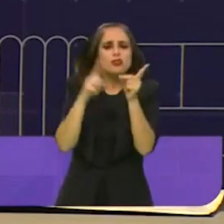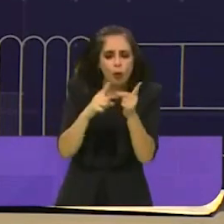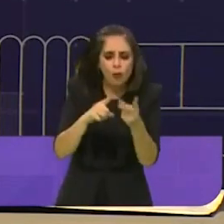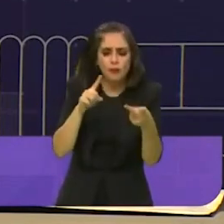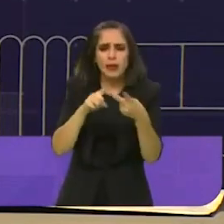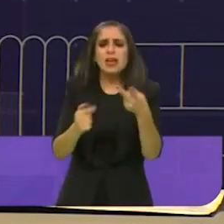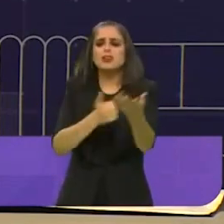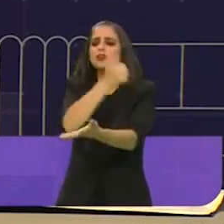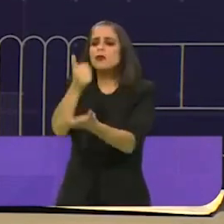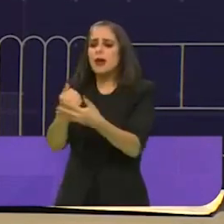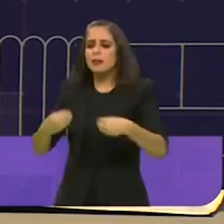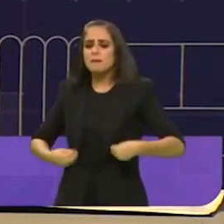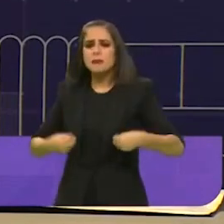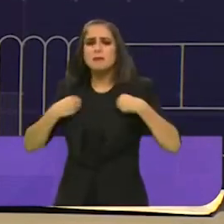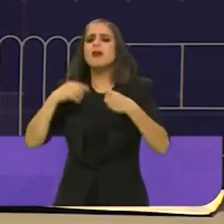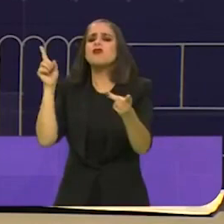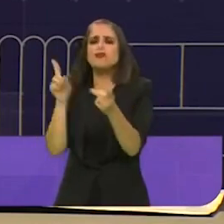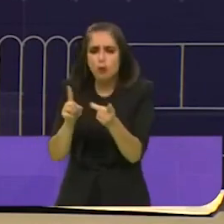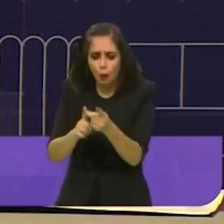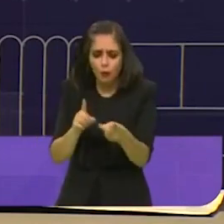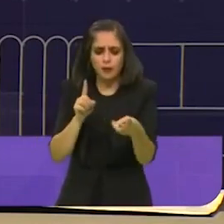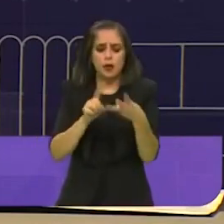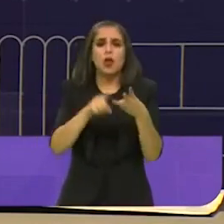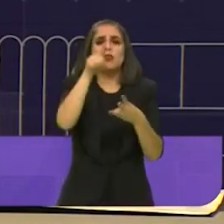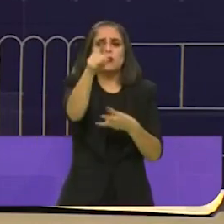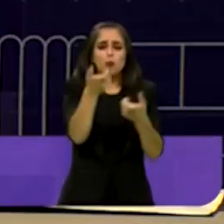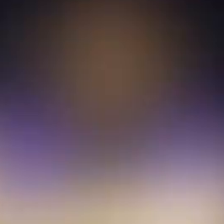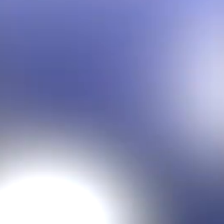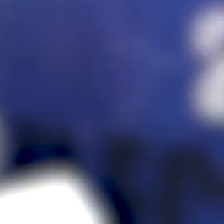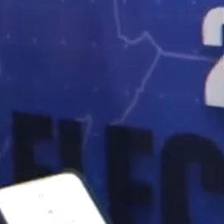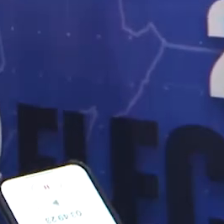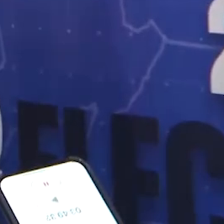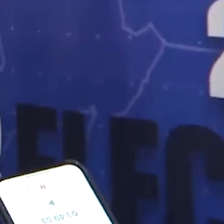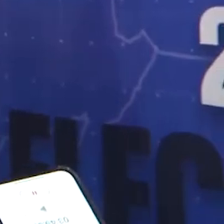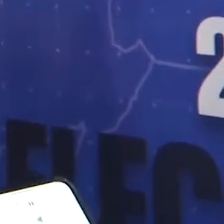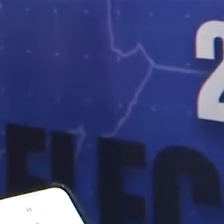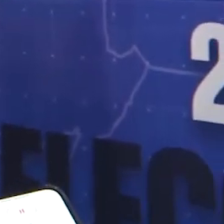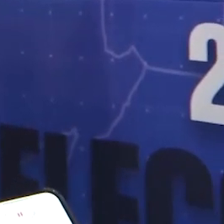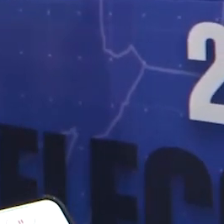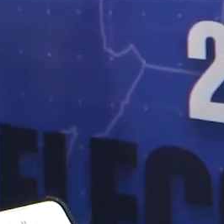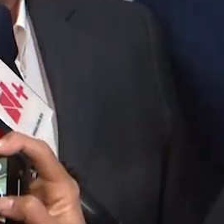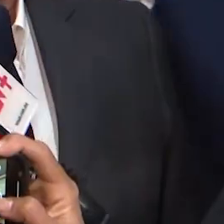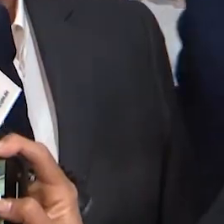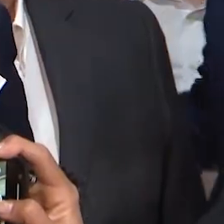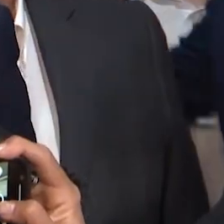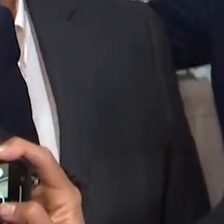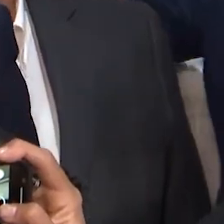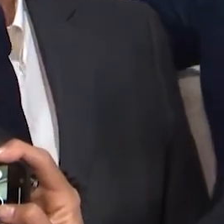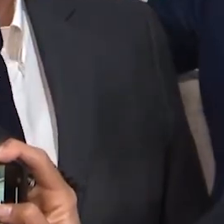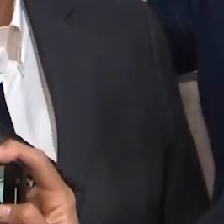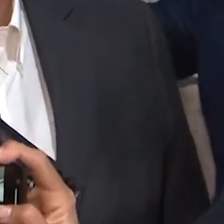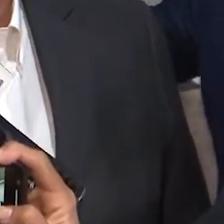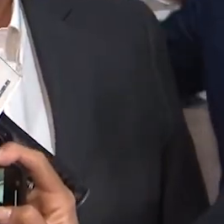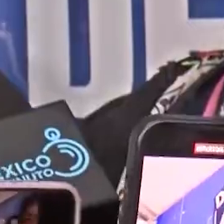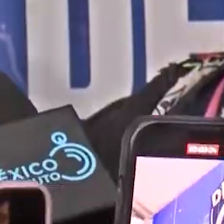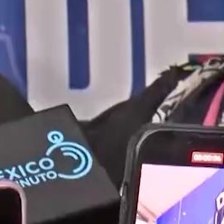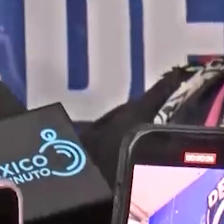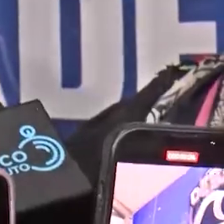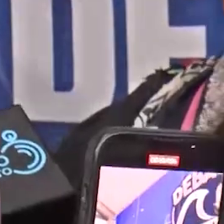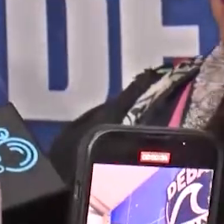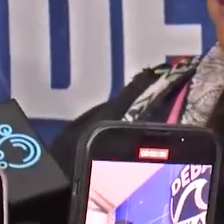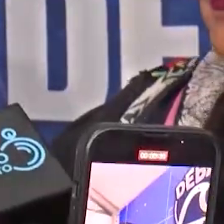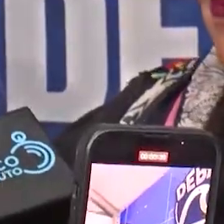ciudad vivas, cuál sea tu condición económica? Ya fuera de la sede, todos se declararon